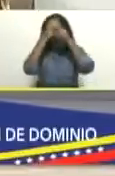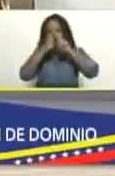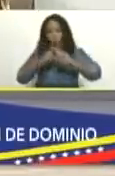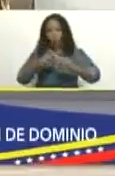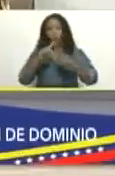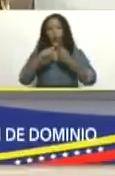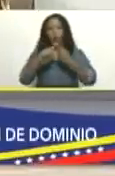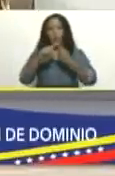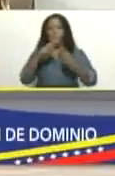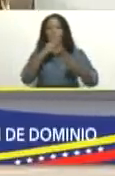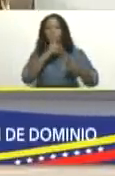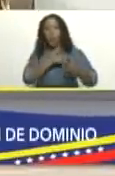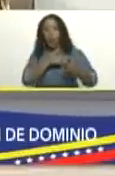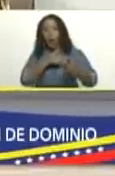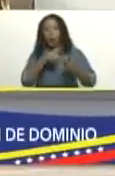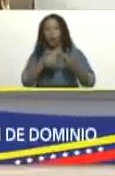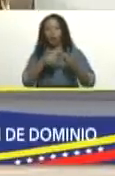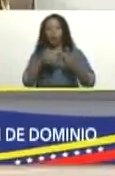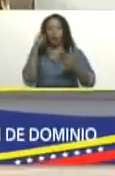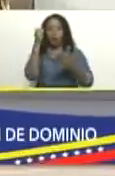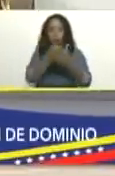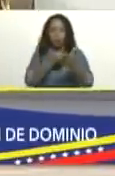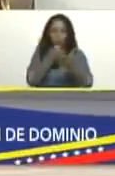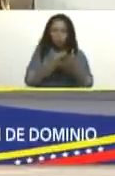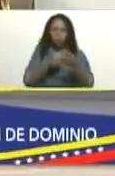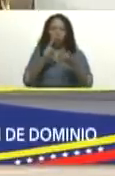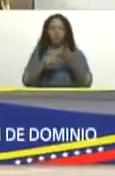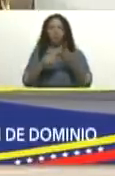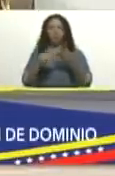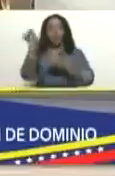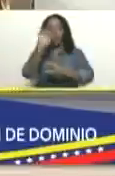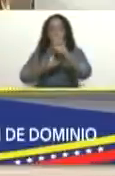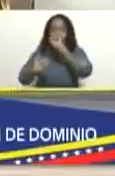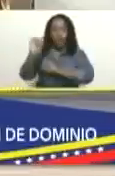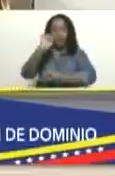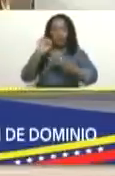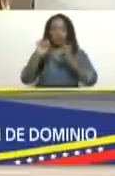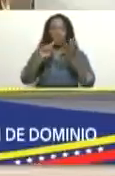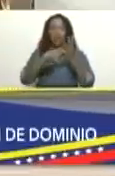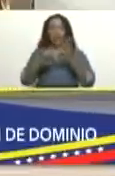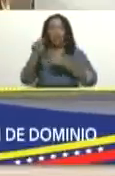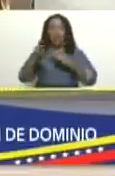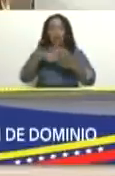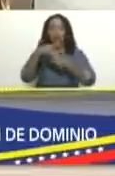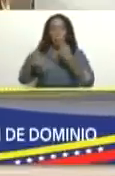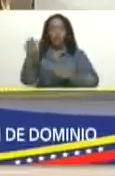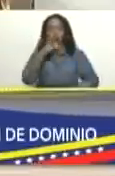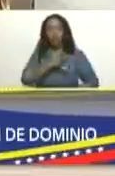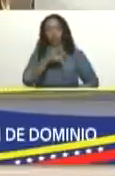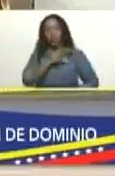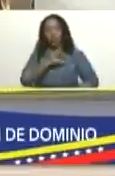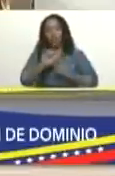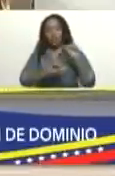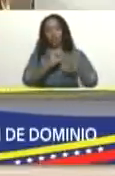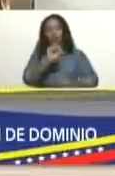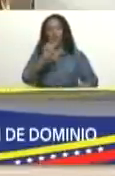moral combatiente, la bandera de la revolución socialista del siglo XXI.